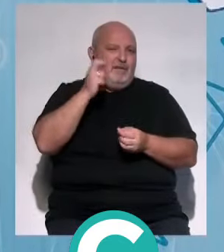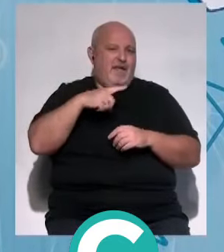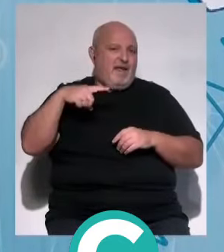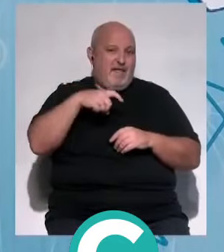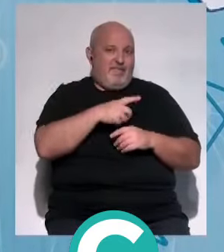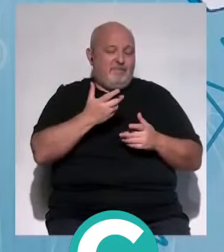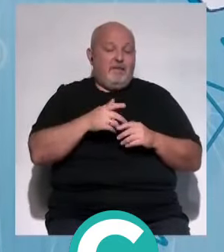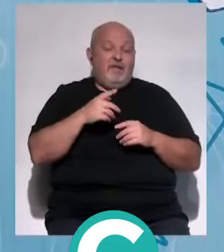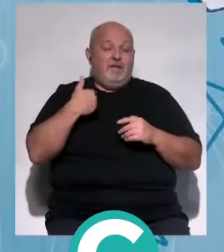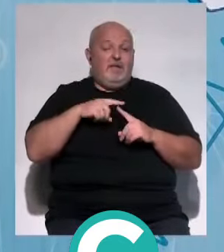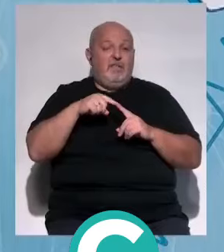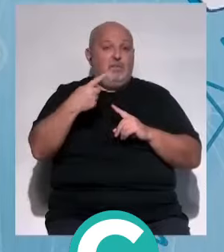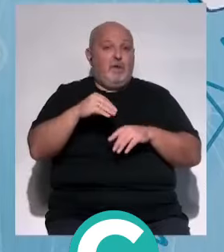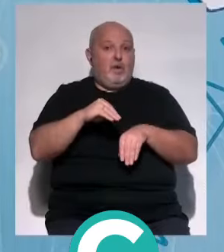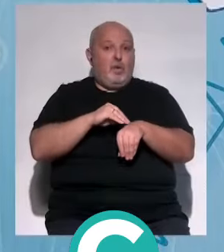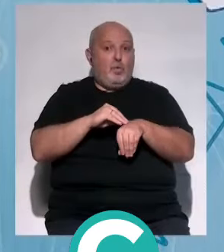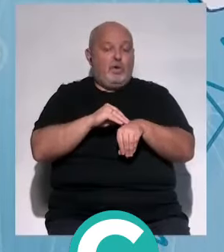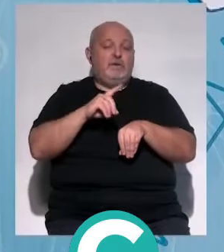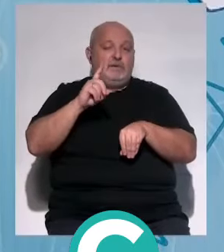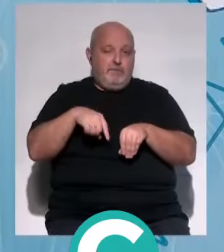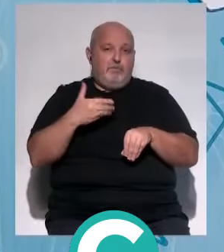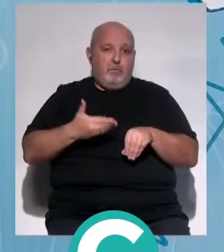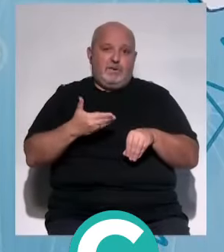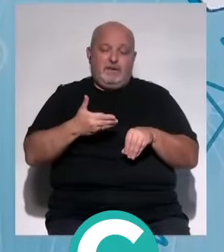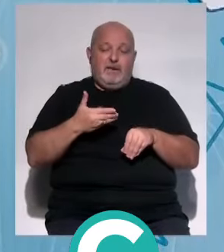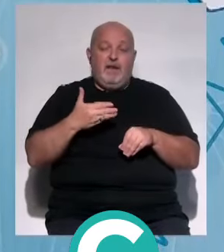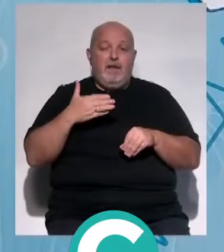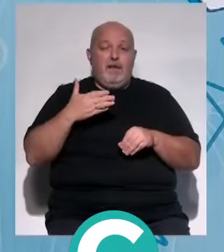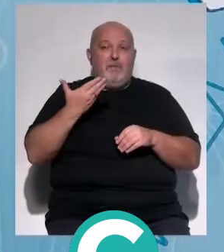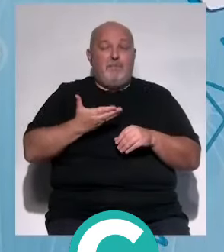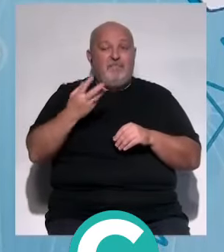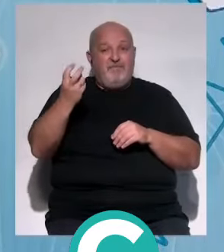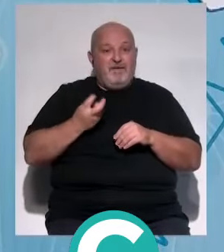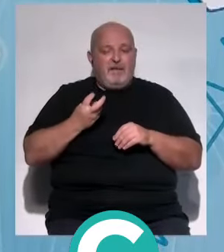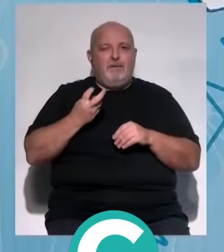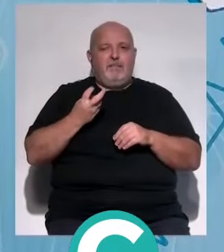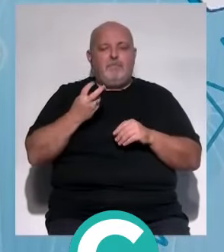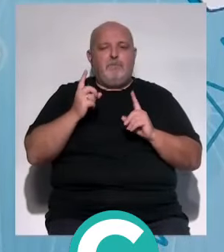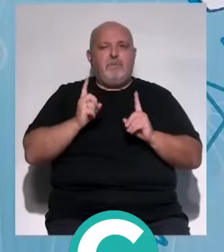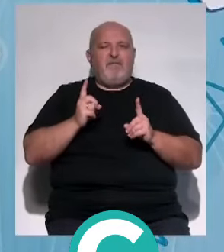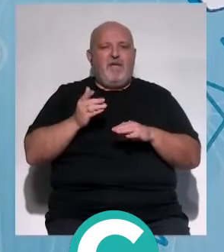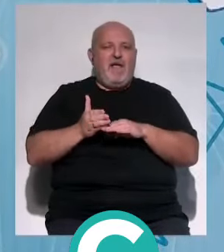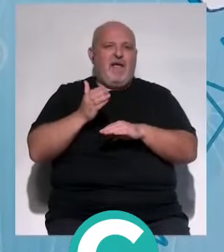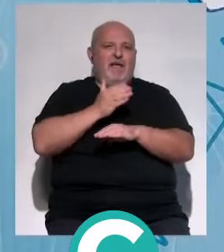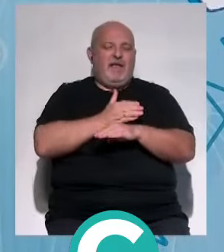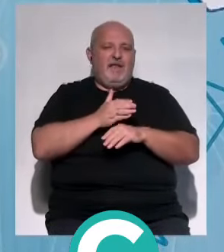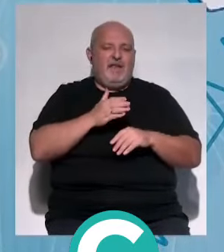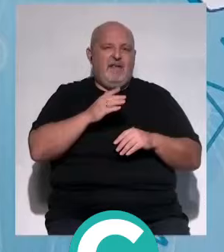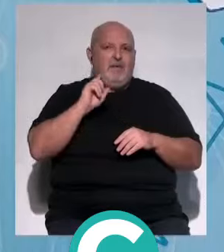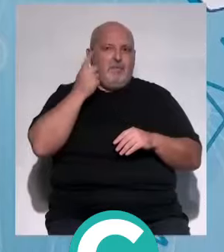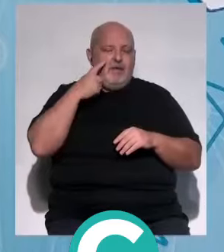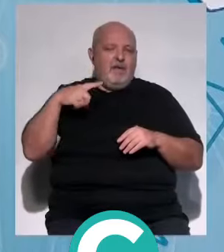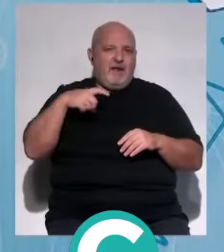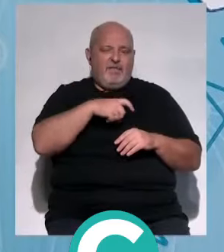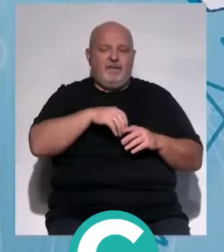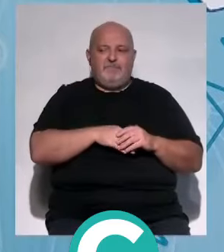luego, una vez que te cures, también es importante, pero creo que el papel lo juega fundamentalmente en la prevención de la aparición del